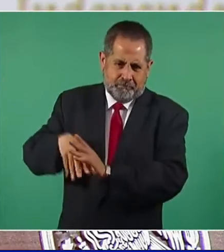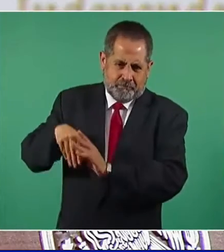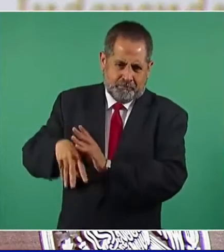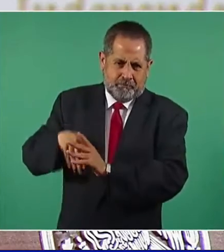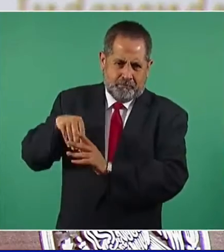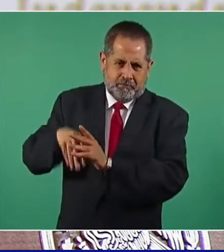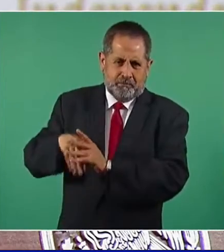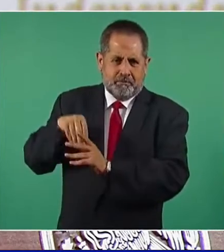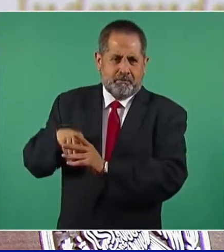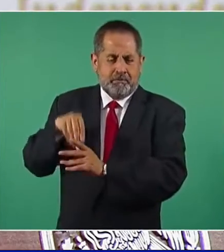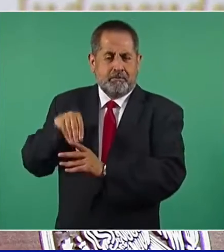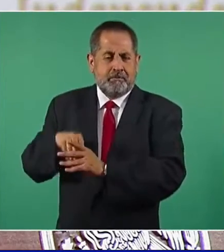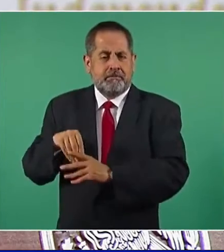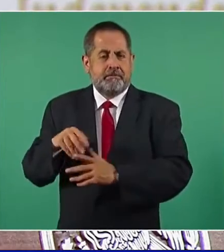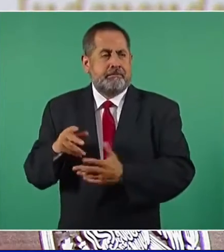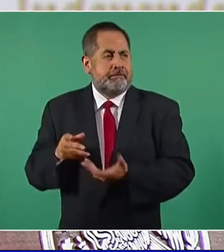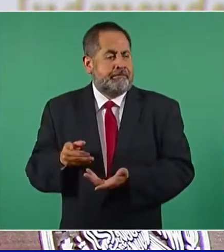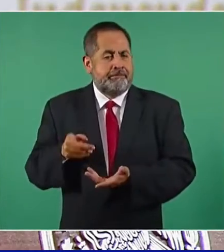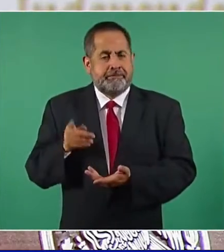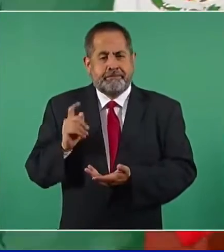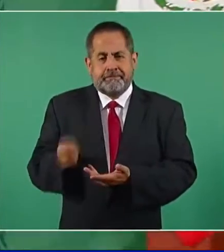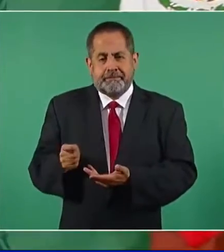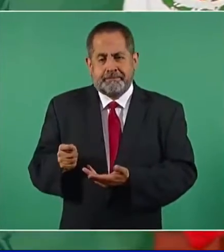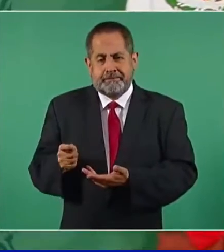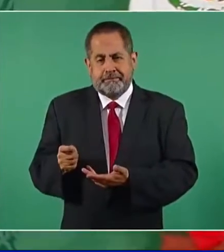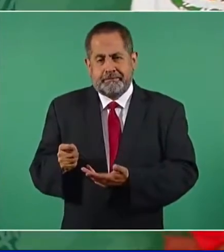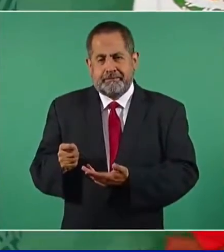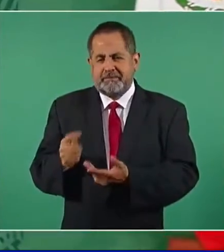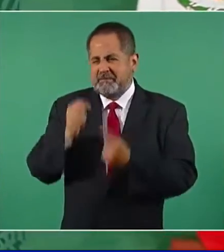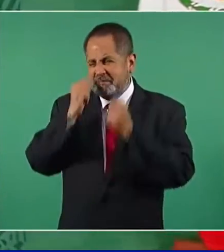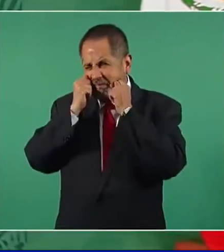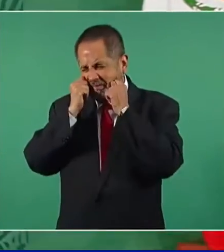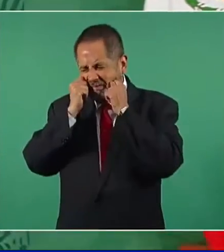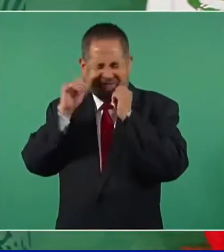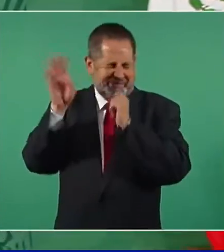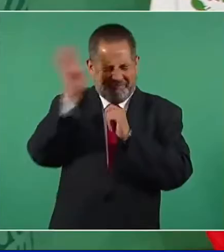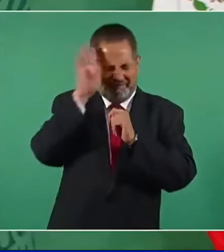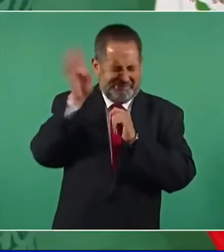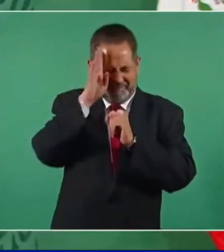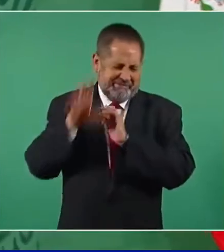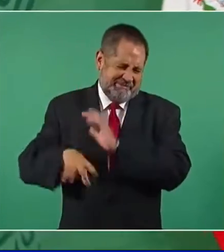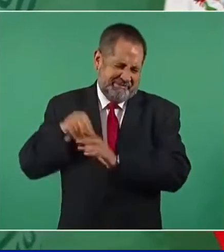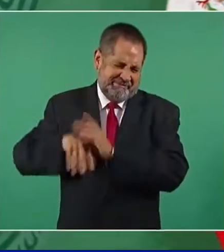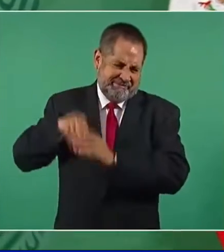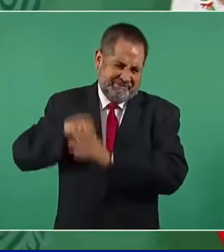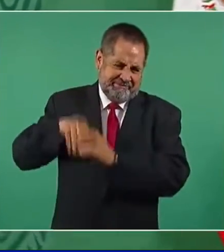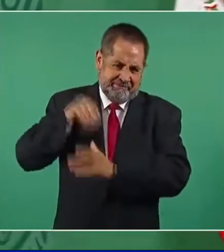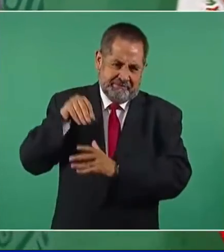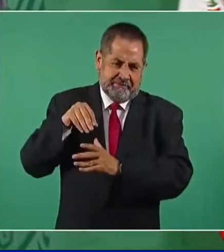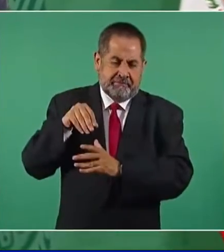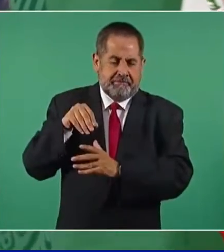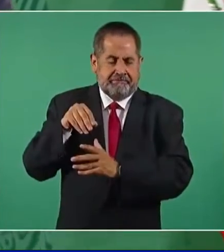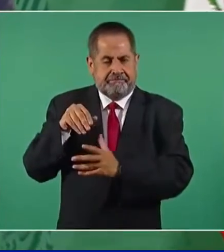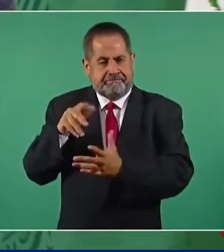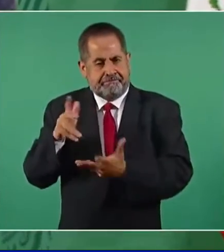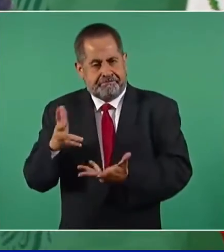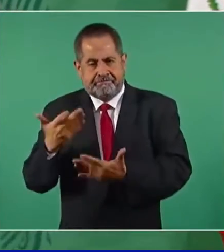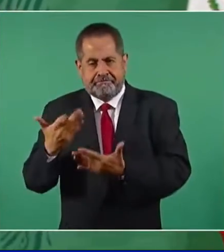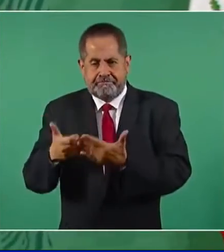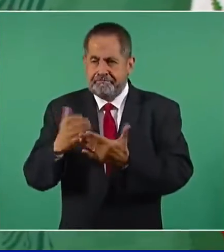sin recato, sin cuidar el medio ambiente,